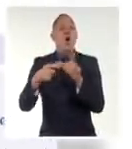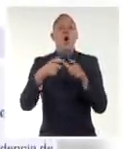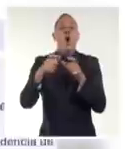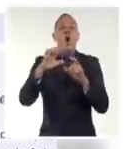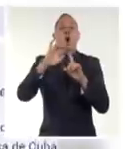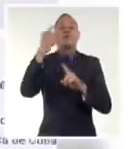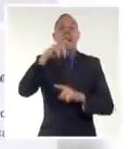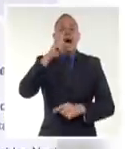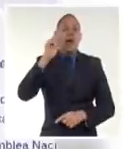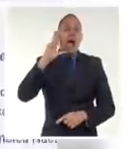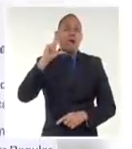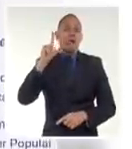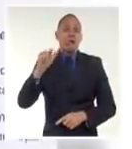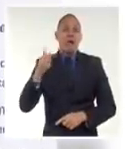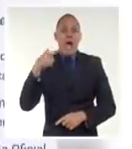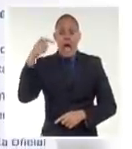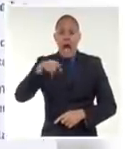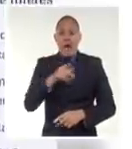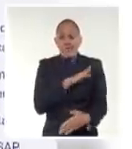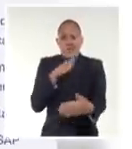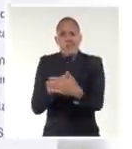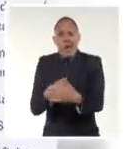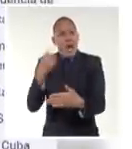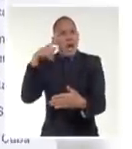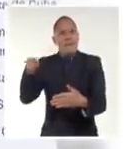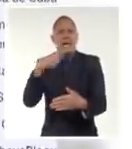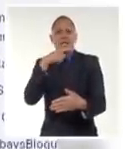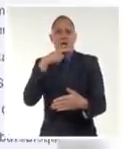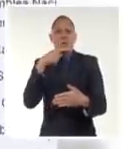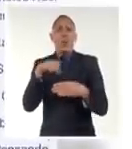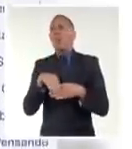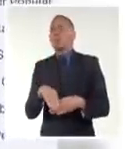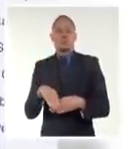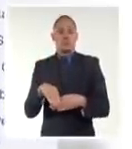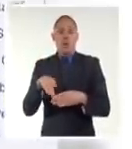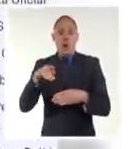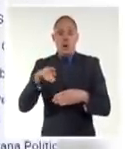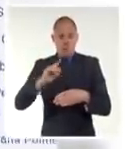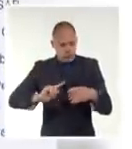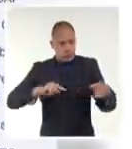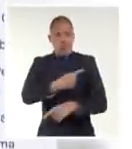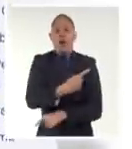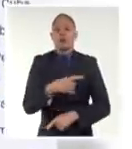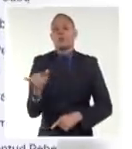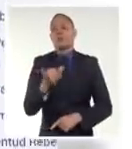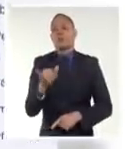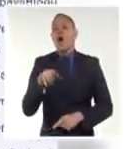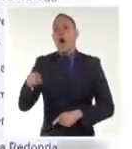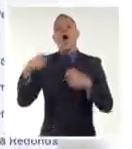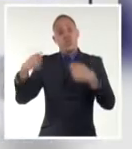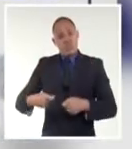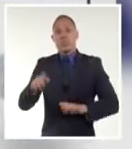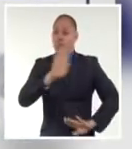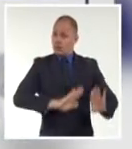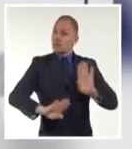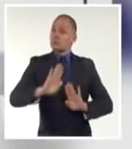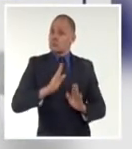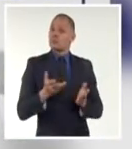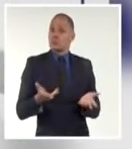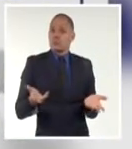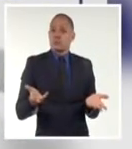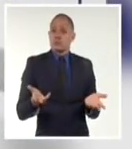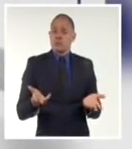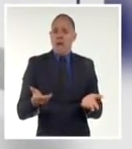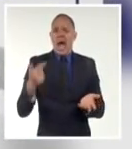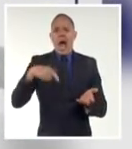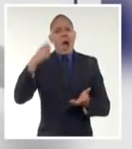amenaza directa a su seguridad nacional. Rusia tiene derecho a defenderse. No es posible conseguir la paz